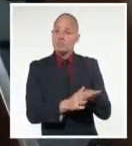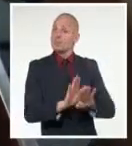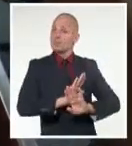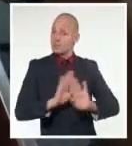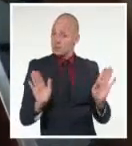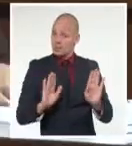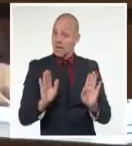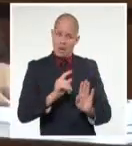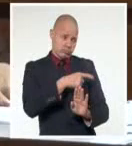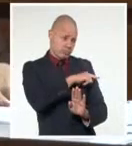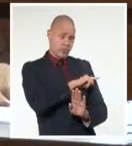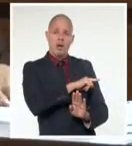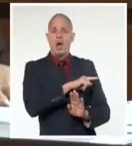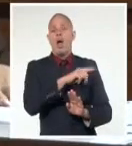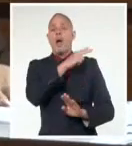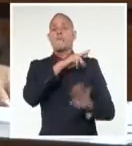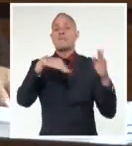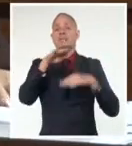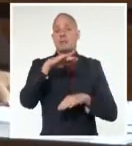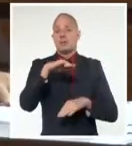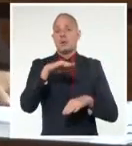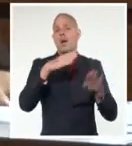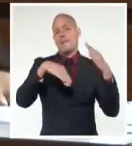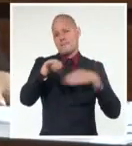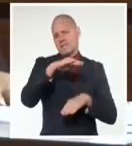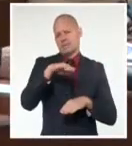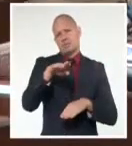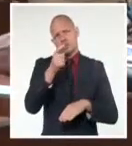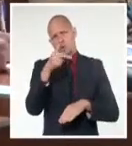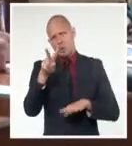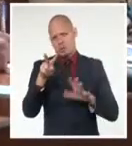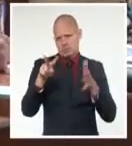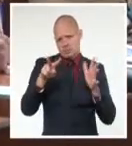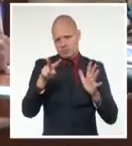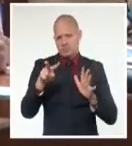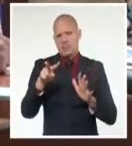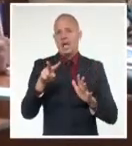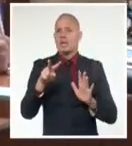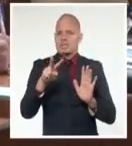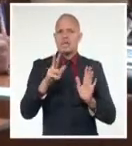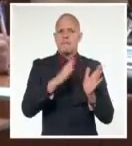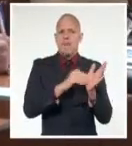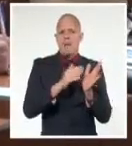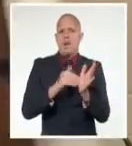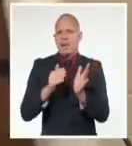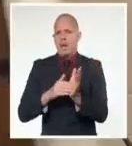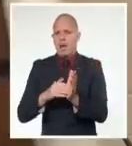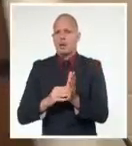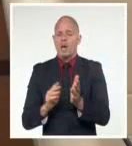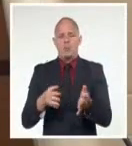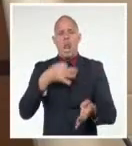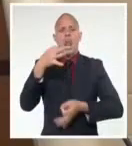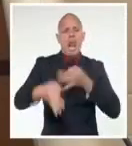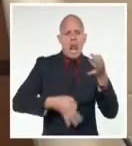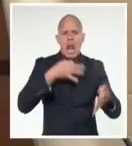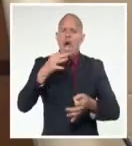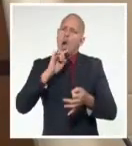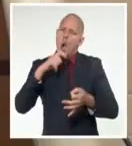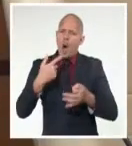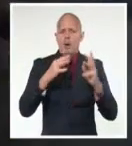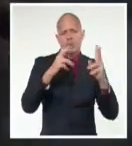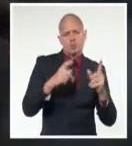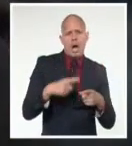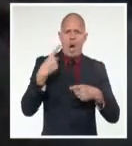ministerios han rendido cuentas ante el presidente de la república sobre la aplicación del sistema de gestión de gobierno basado en ciencia e